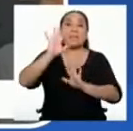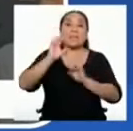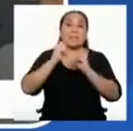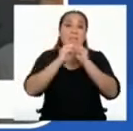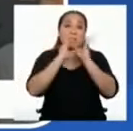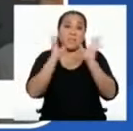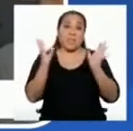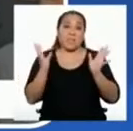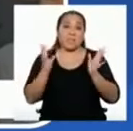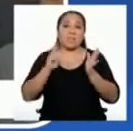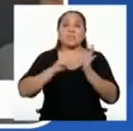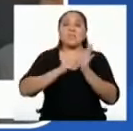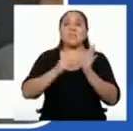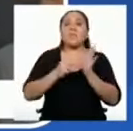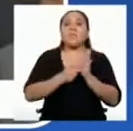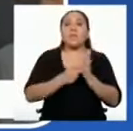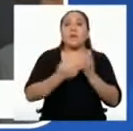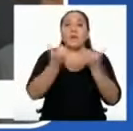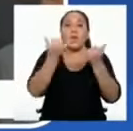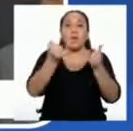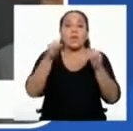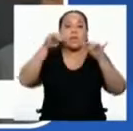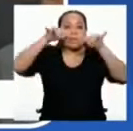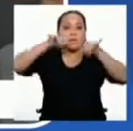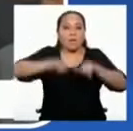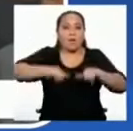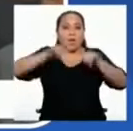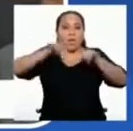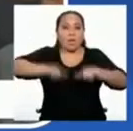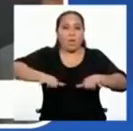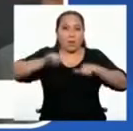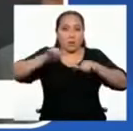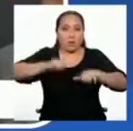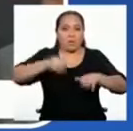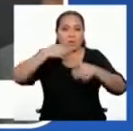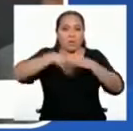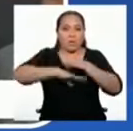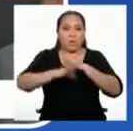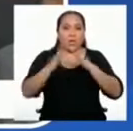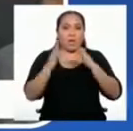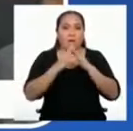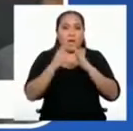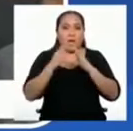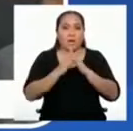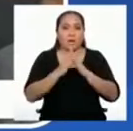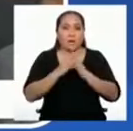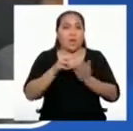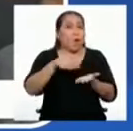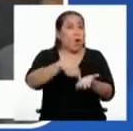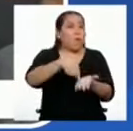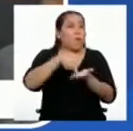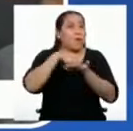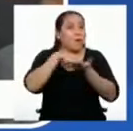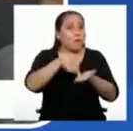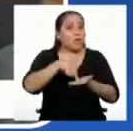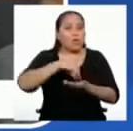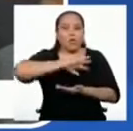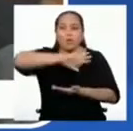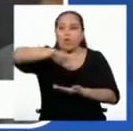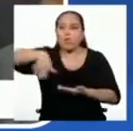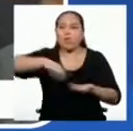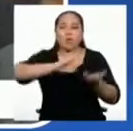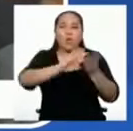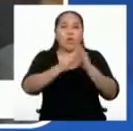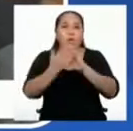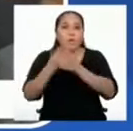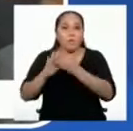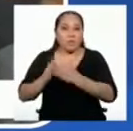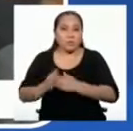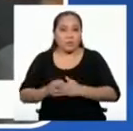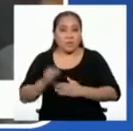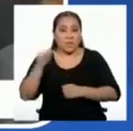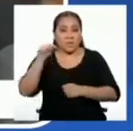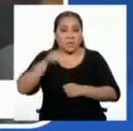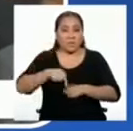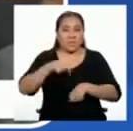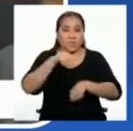el aislamiento social obligatorio de nuestra población. Durante este periodo